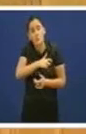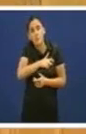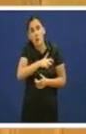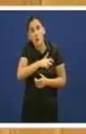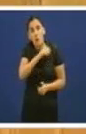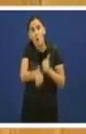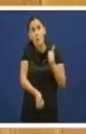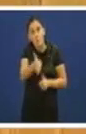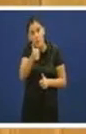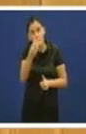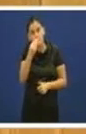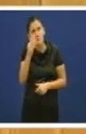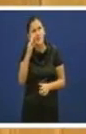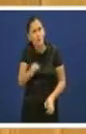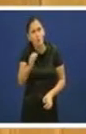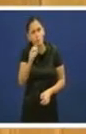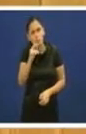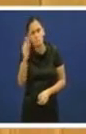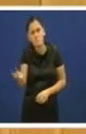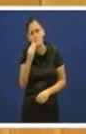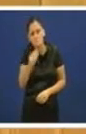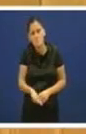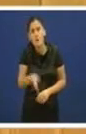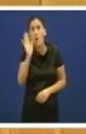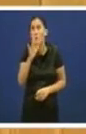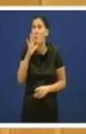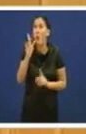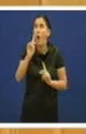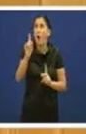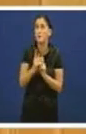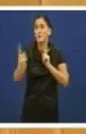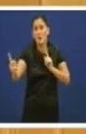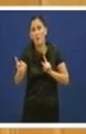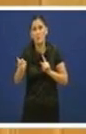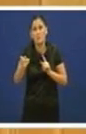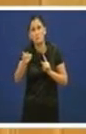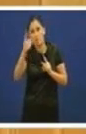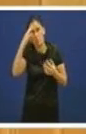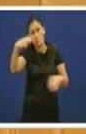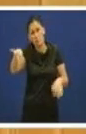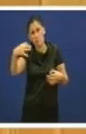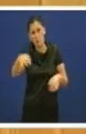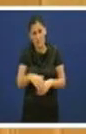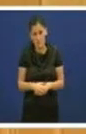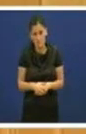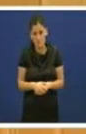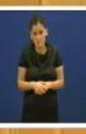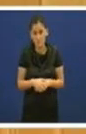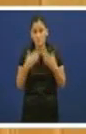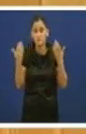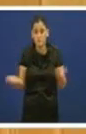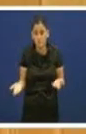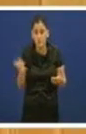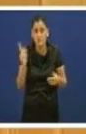moitas veces a distancia non fai ver a incidencia que ten en este sector. E desde logo